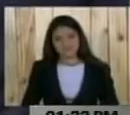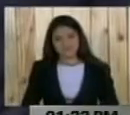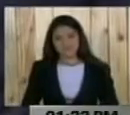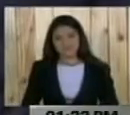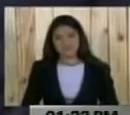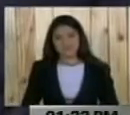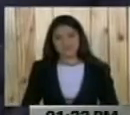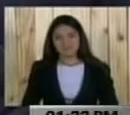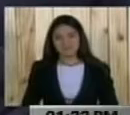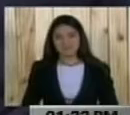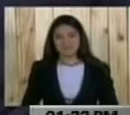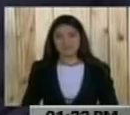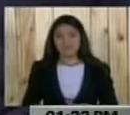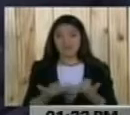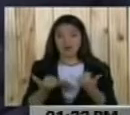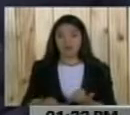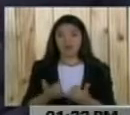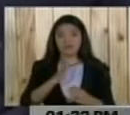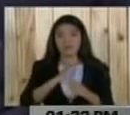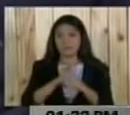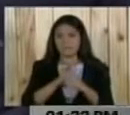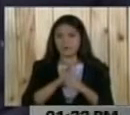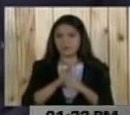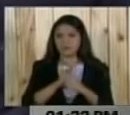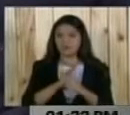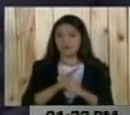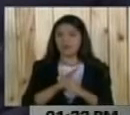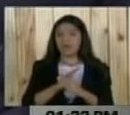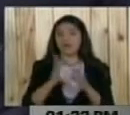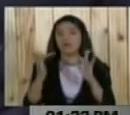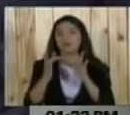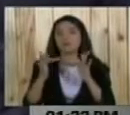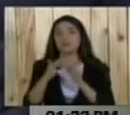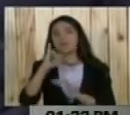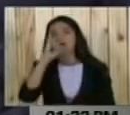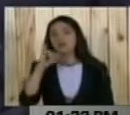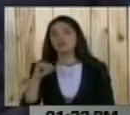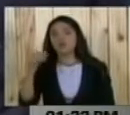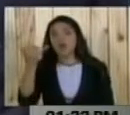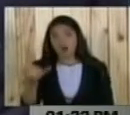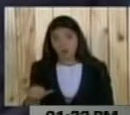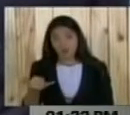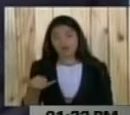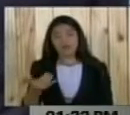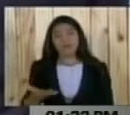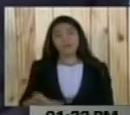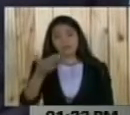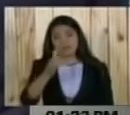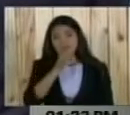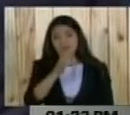Bien, en este momento hacemos una pausa comisionada del pueblo para irnos al Estado de Zulia, donde hasta ahora se desarrolla importante información. Adelante.